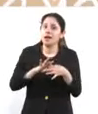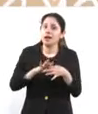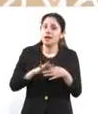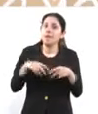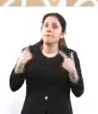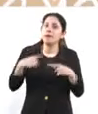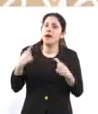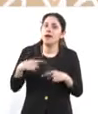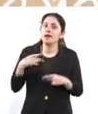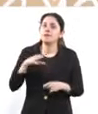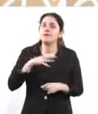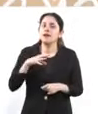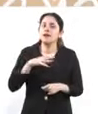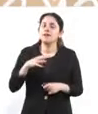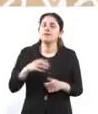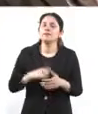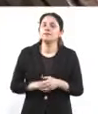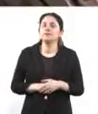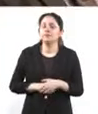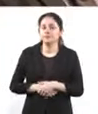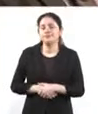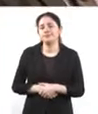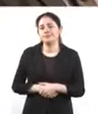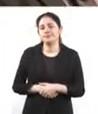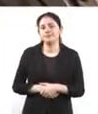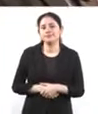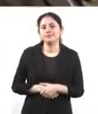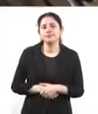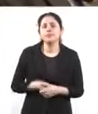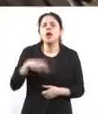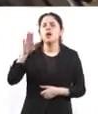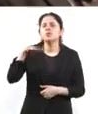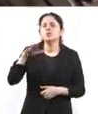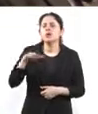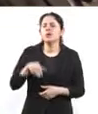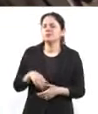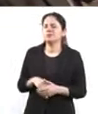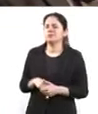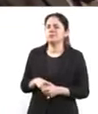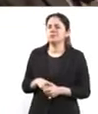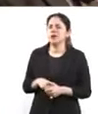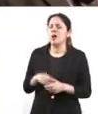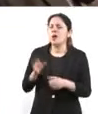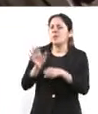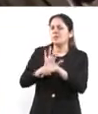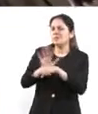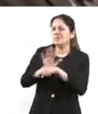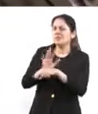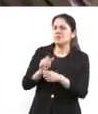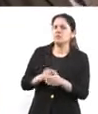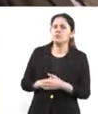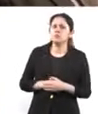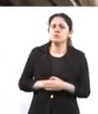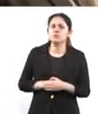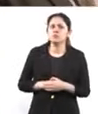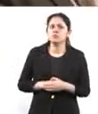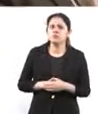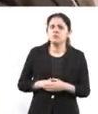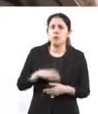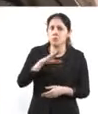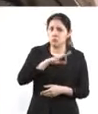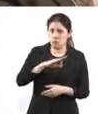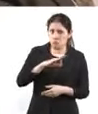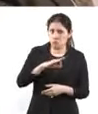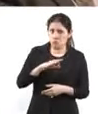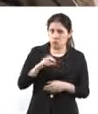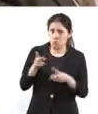correo electrónico y tiene correo celular, ¿no? Y las grandes cadenas, por ejemplo, de cine, todo lo que anuncia Ticketmaster, ¿puede subirse aquí